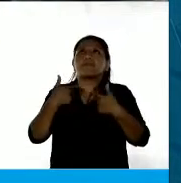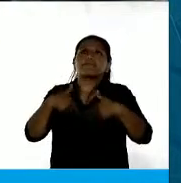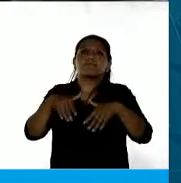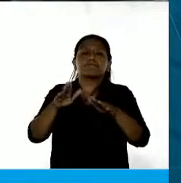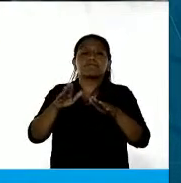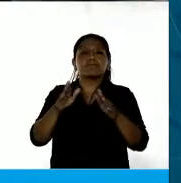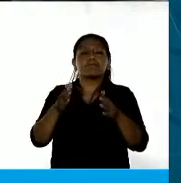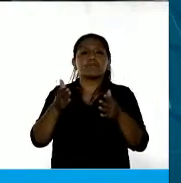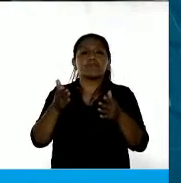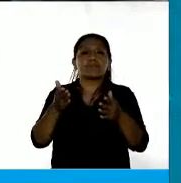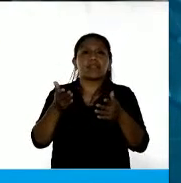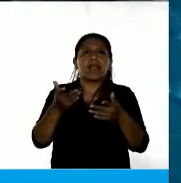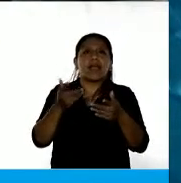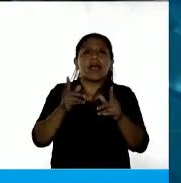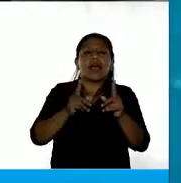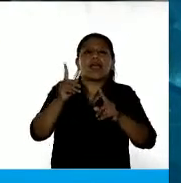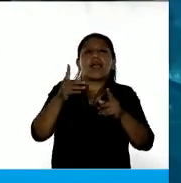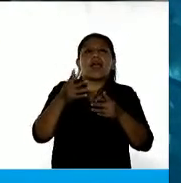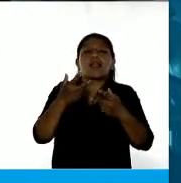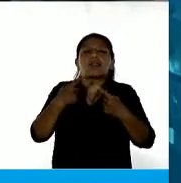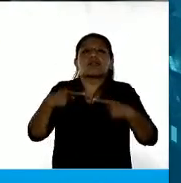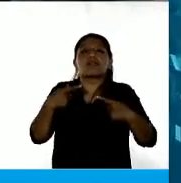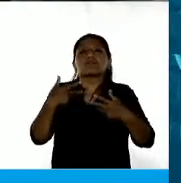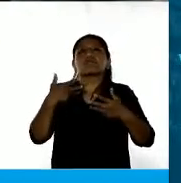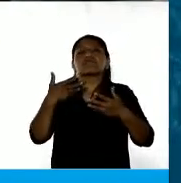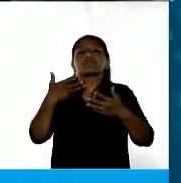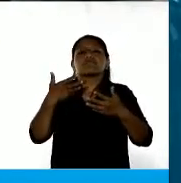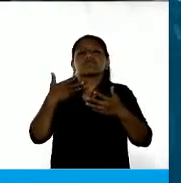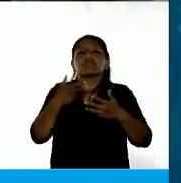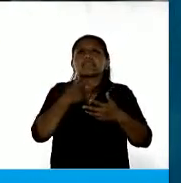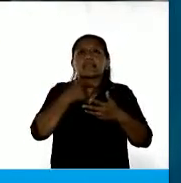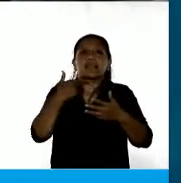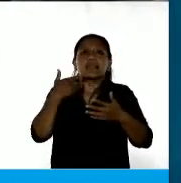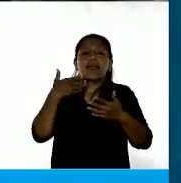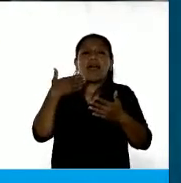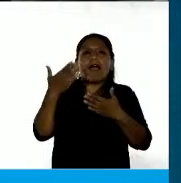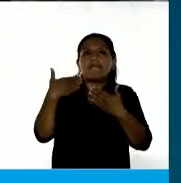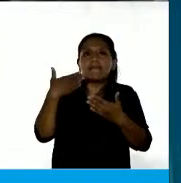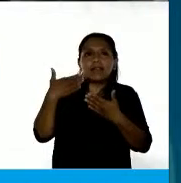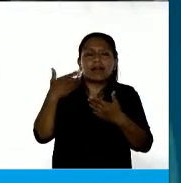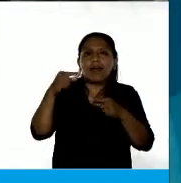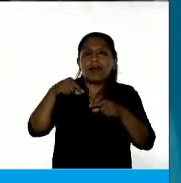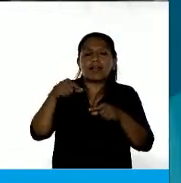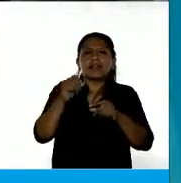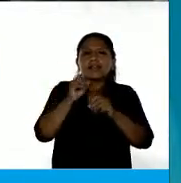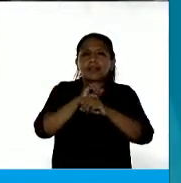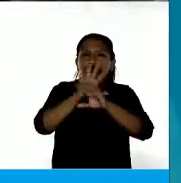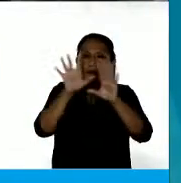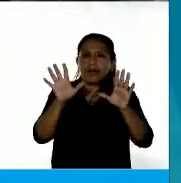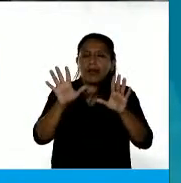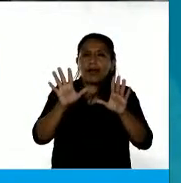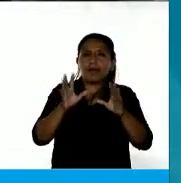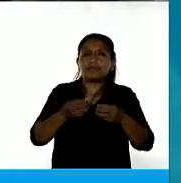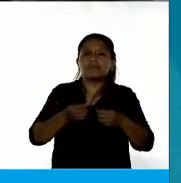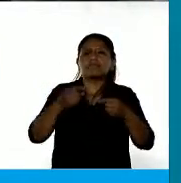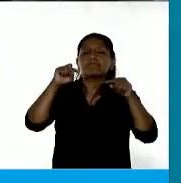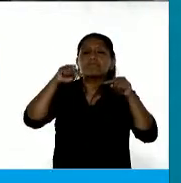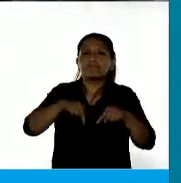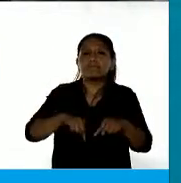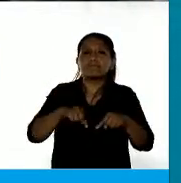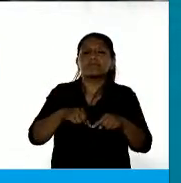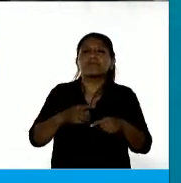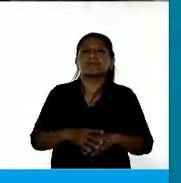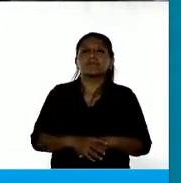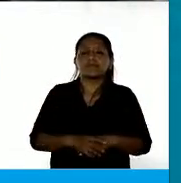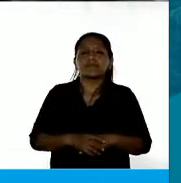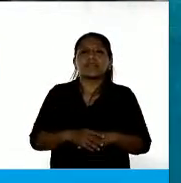hay algo de lo que no se habló, y quiero que quede expresado hoy, es de